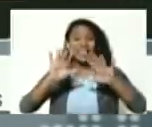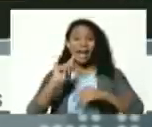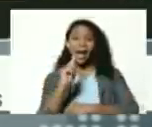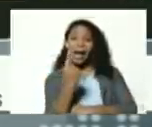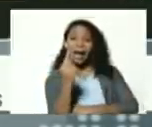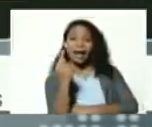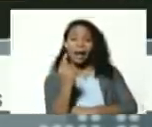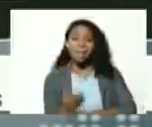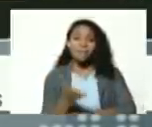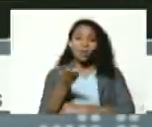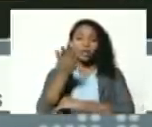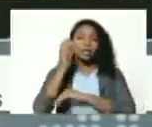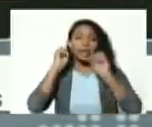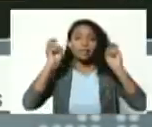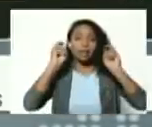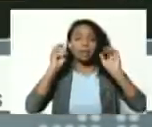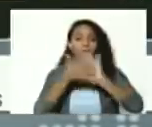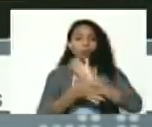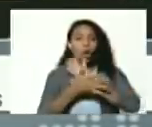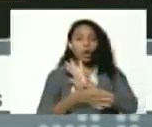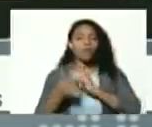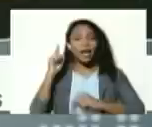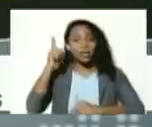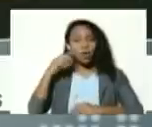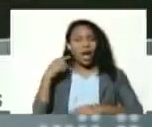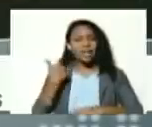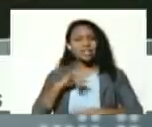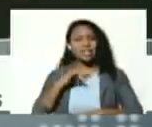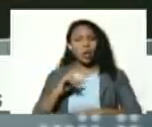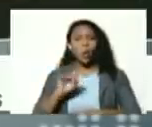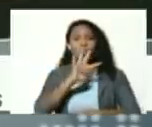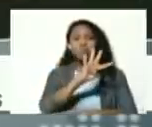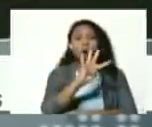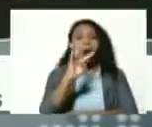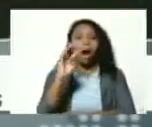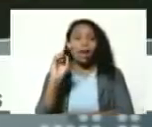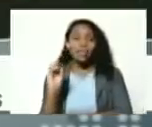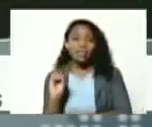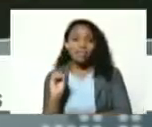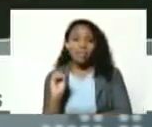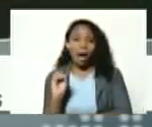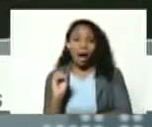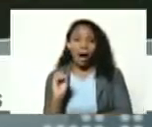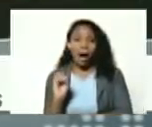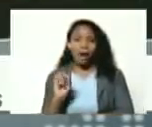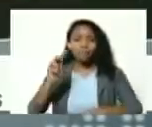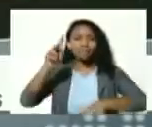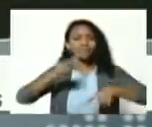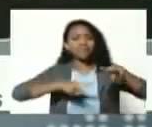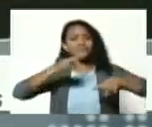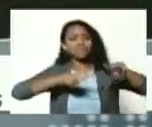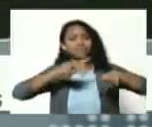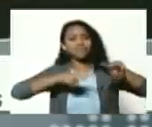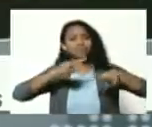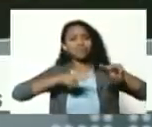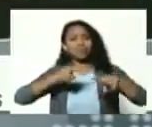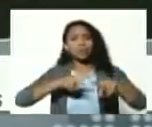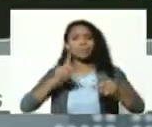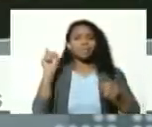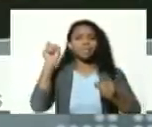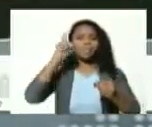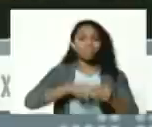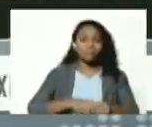temáticos ha tenido 40 40 ponencias inscritas